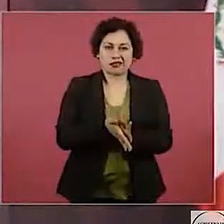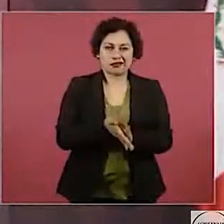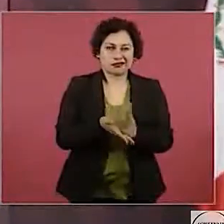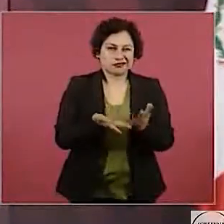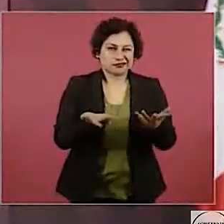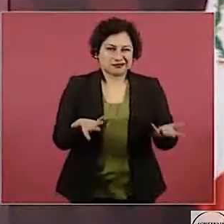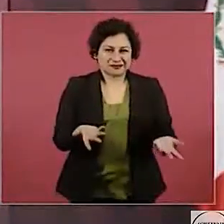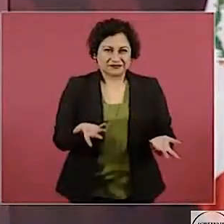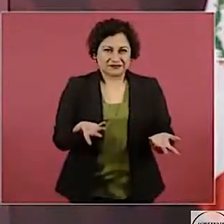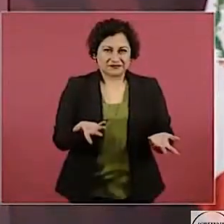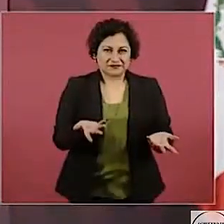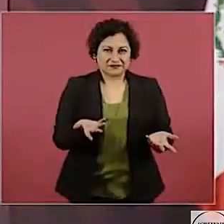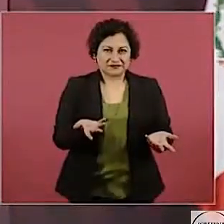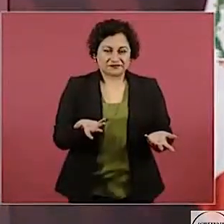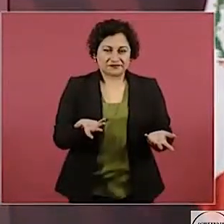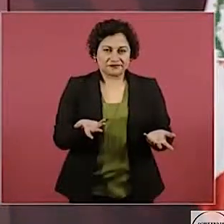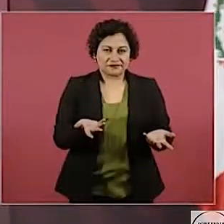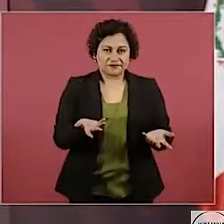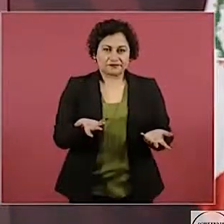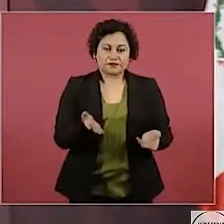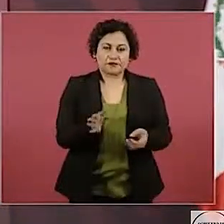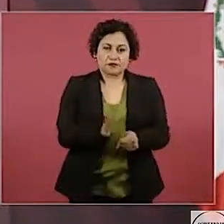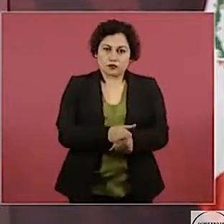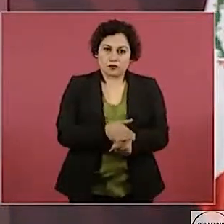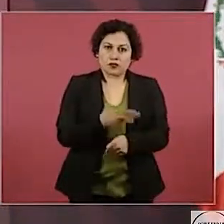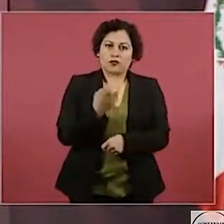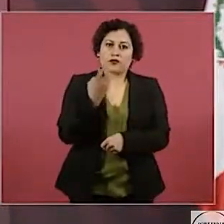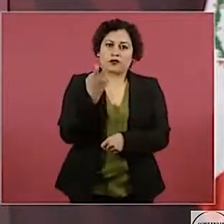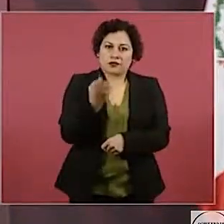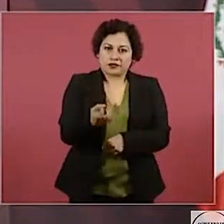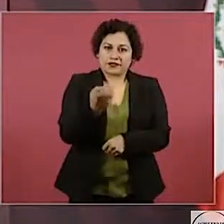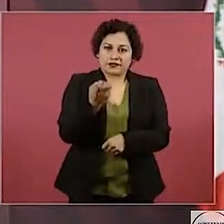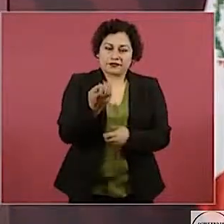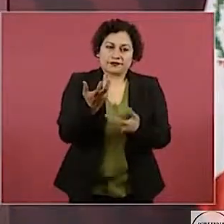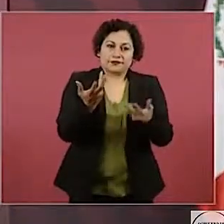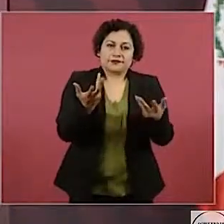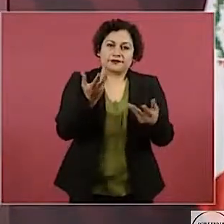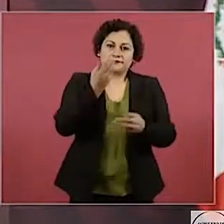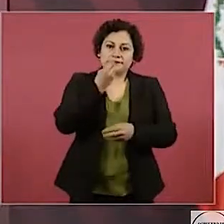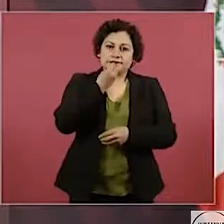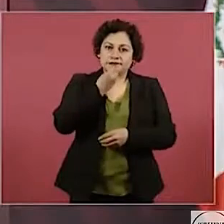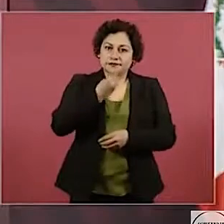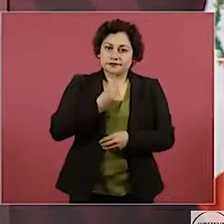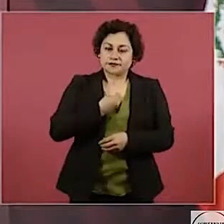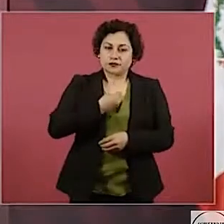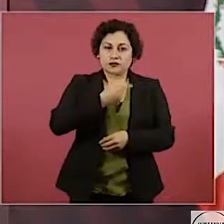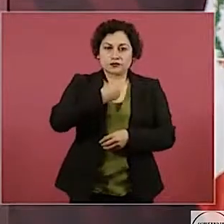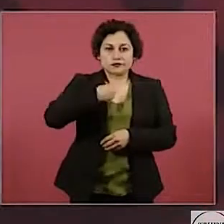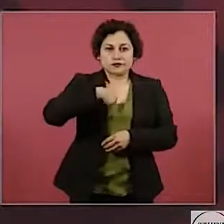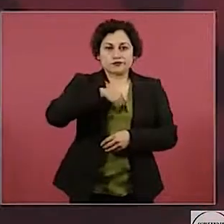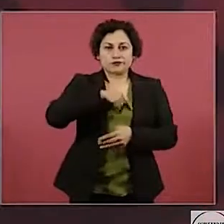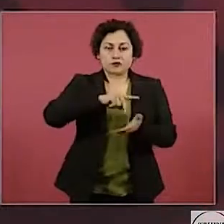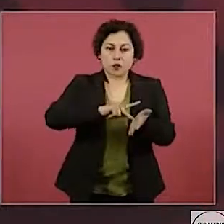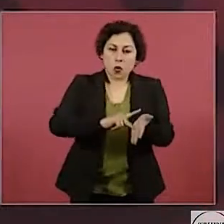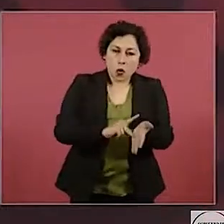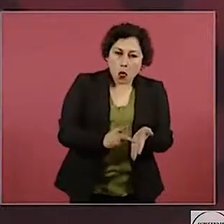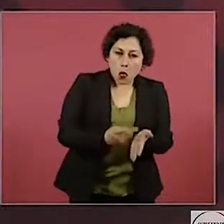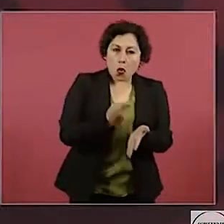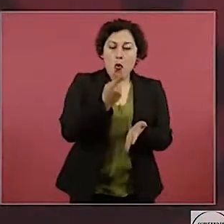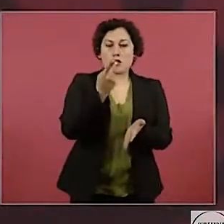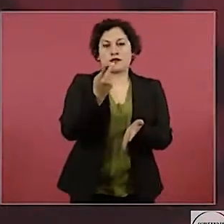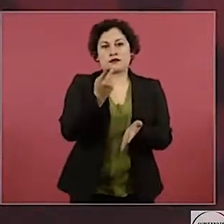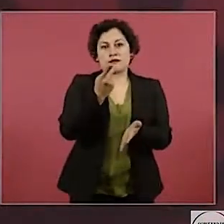pues sí, tenemos que volver a